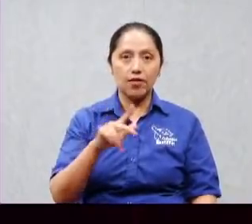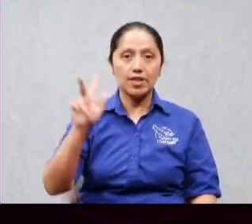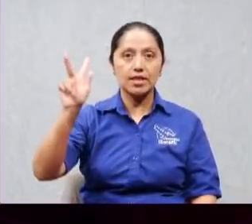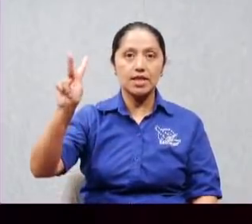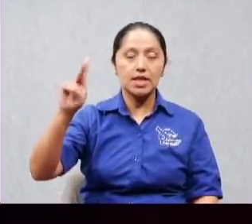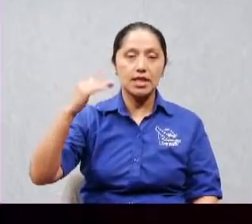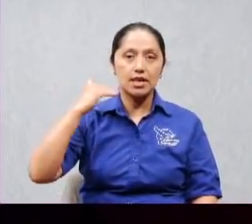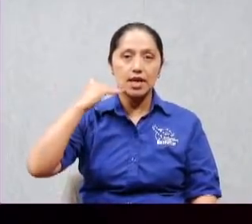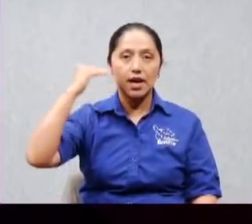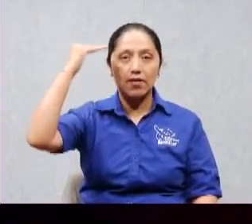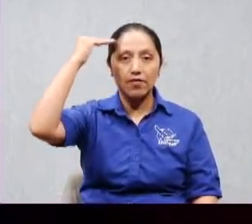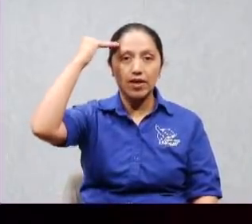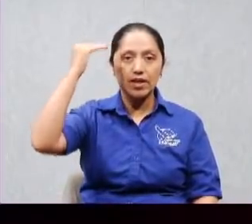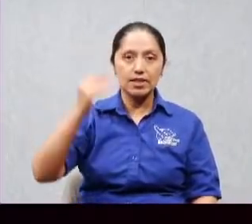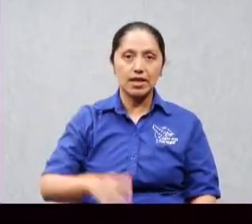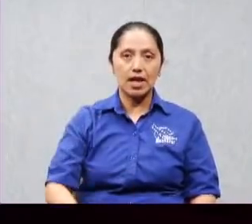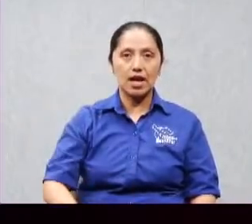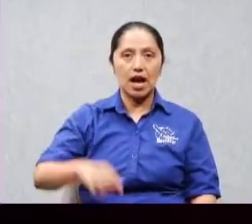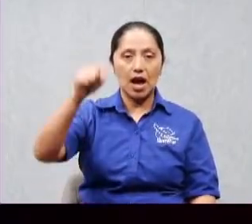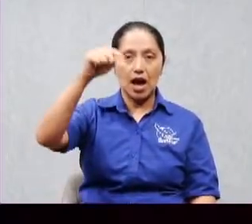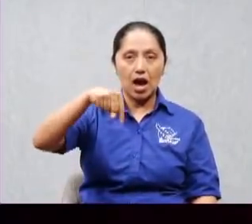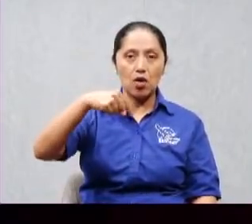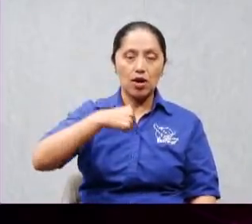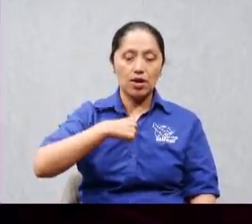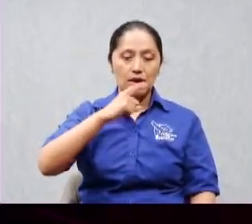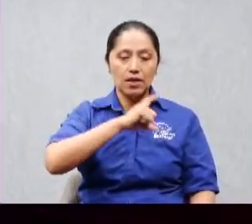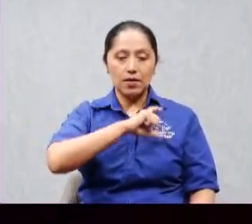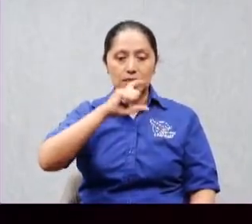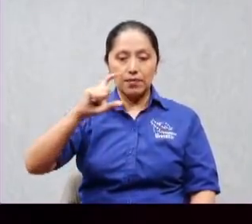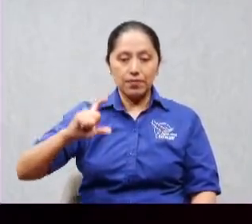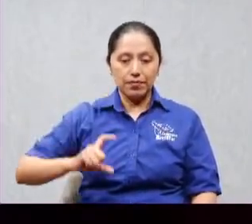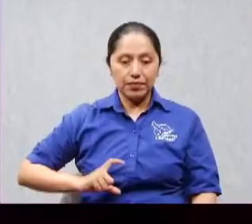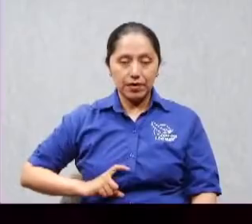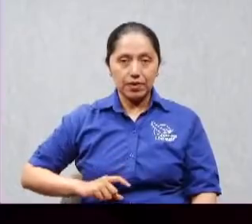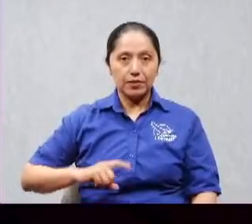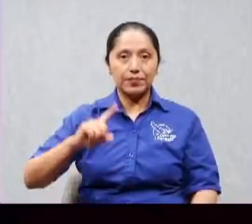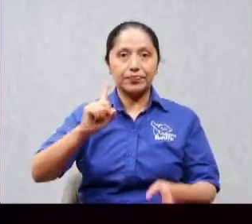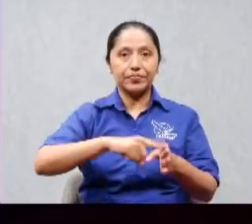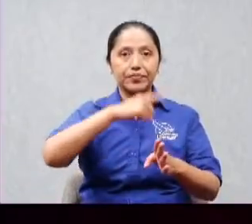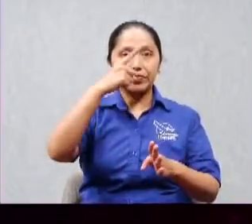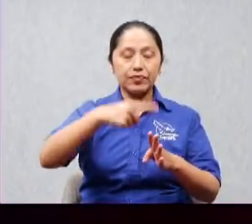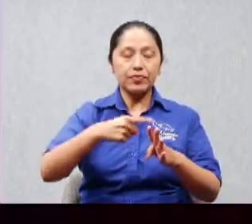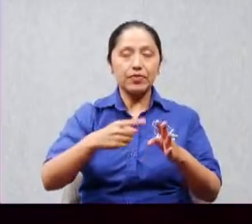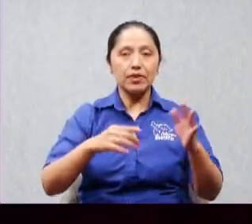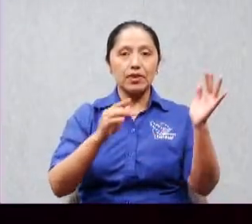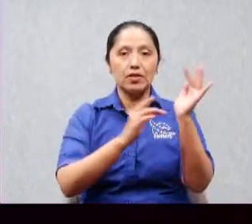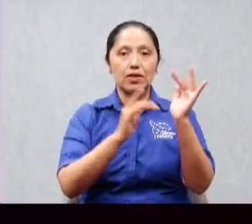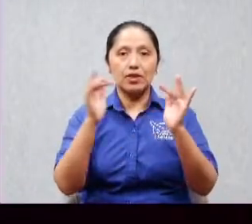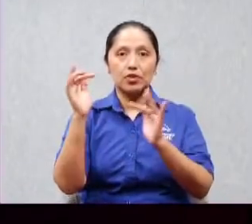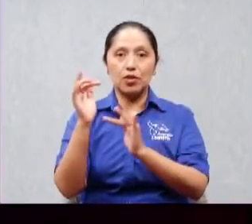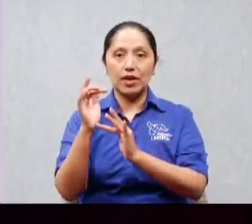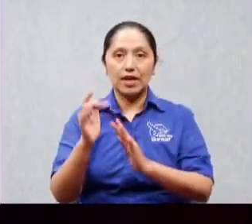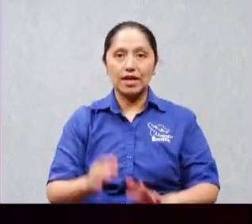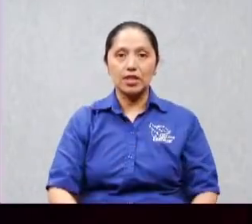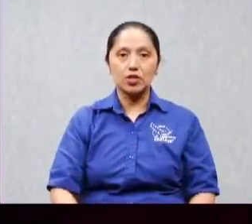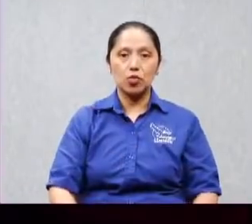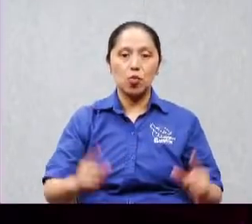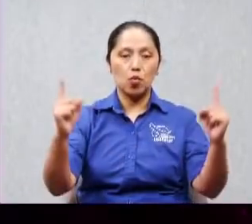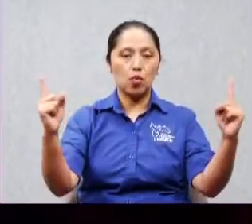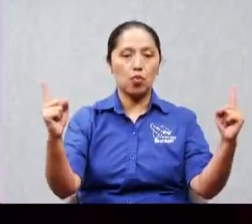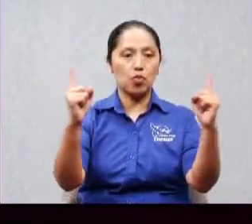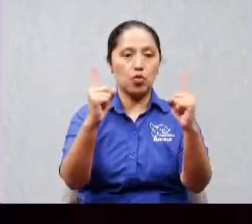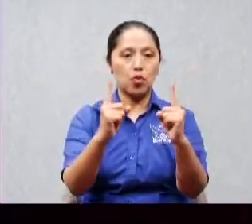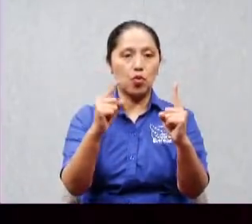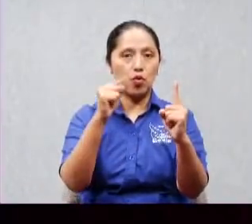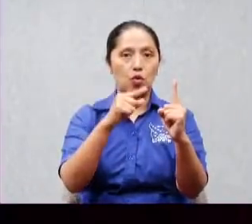cada vez que Jesús se enfrentó con un jefe le derribó sus pensamientos para darle la oportunidad de salvación y